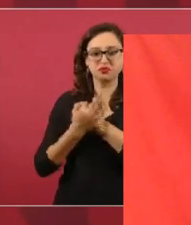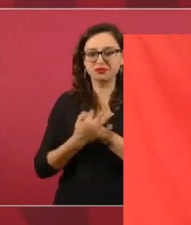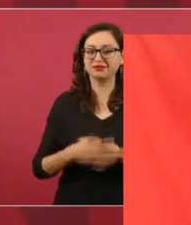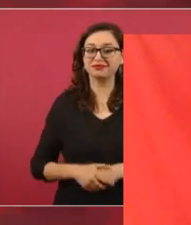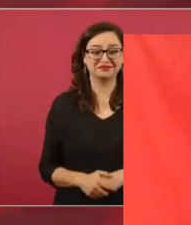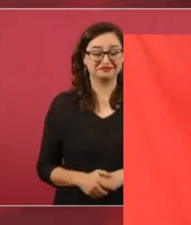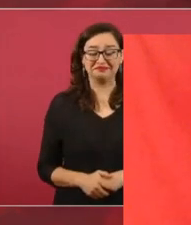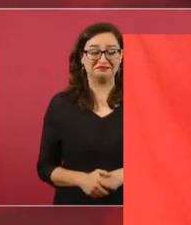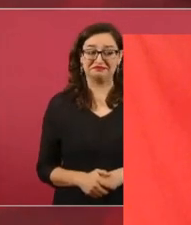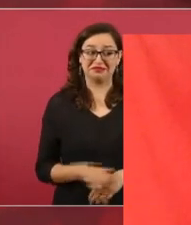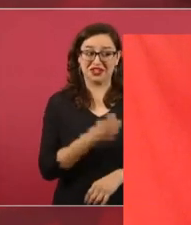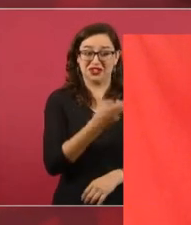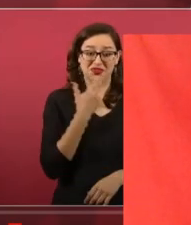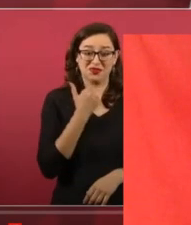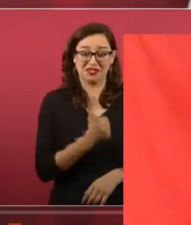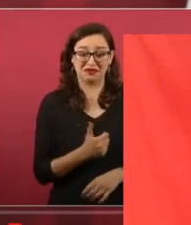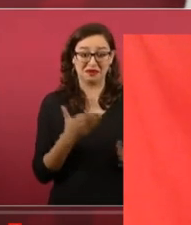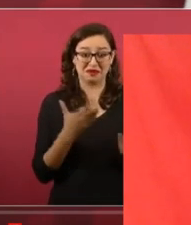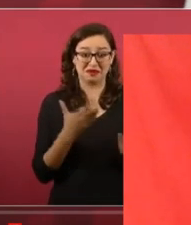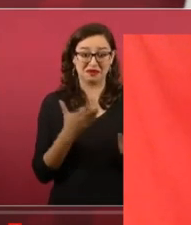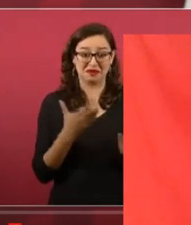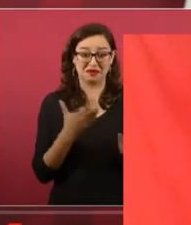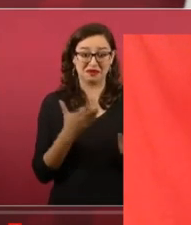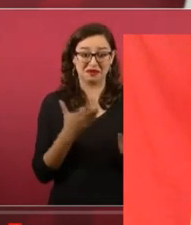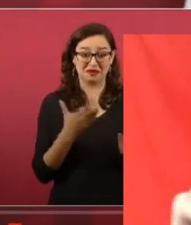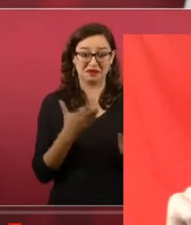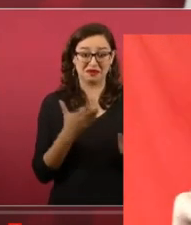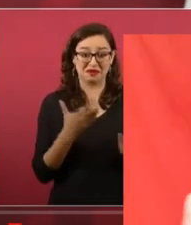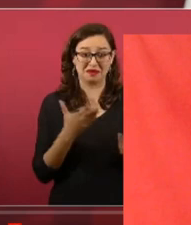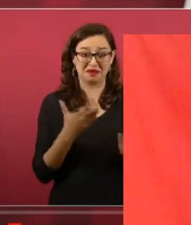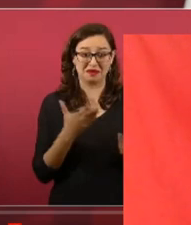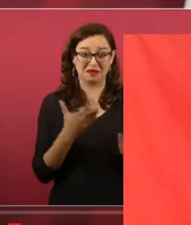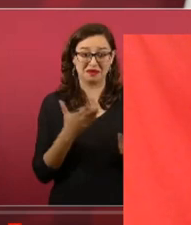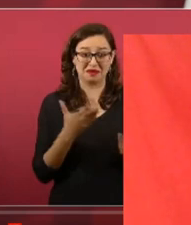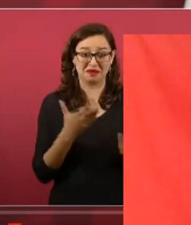Eso ya no sirve para nada. Al contrario. Escribimos en el mismo lugar.